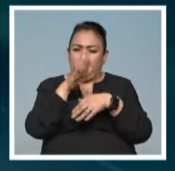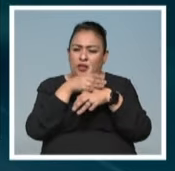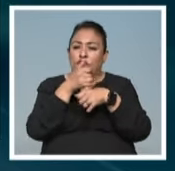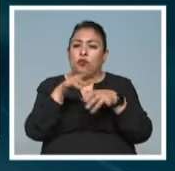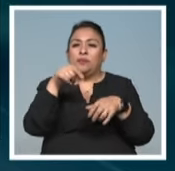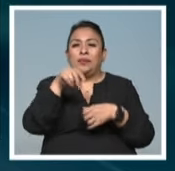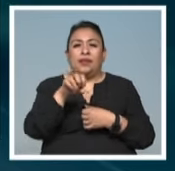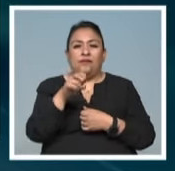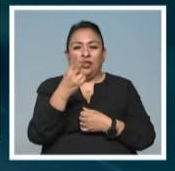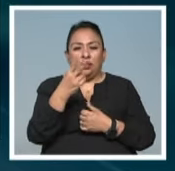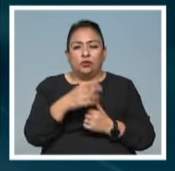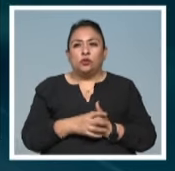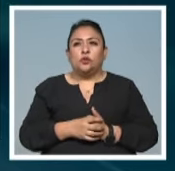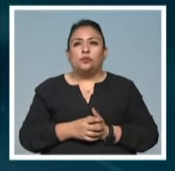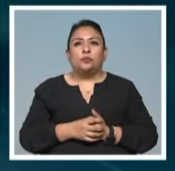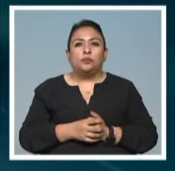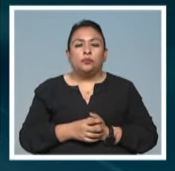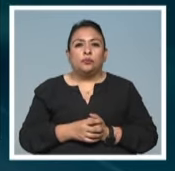estos Noticias 22.